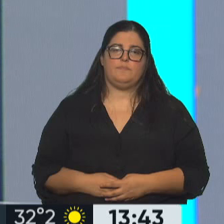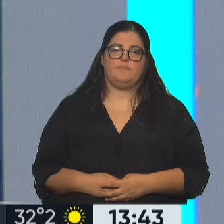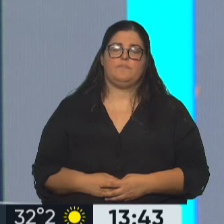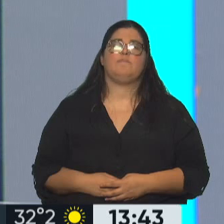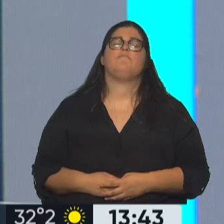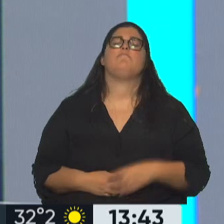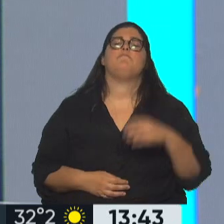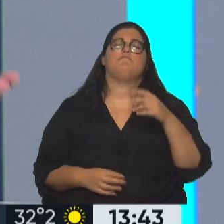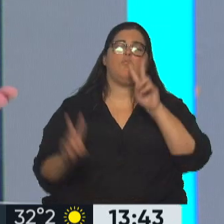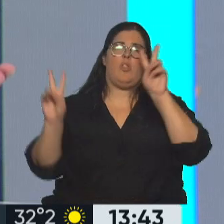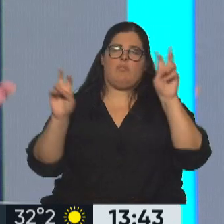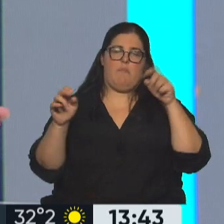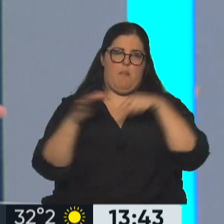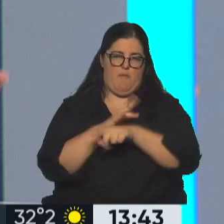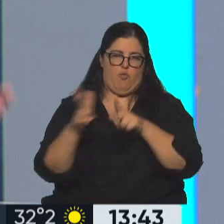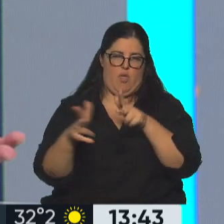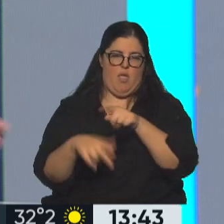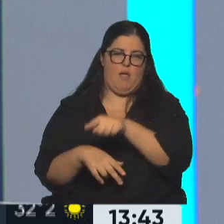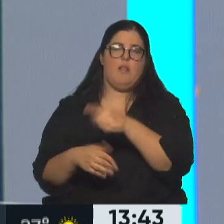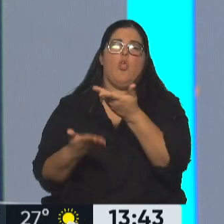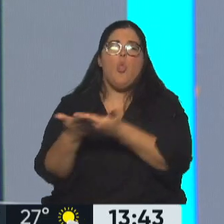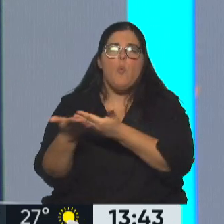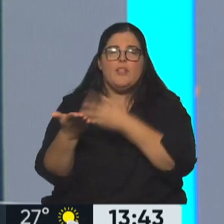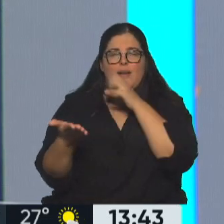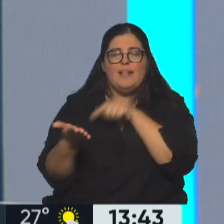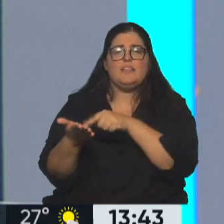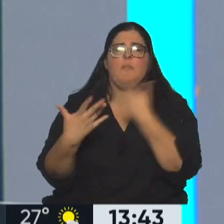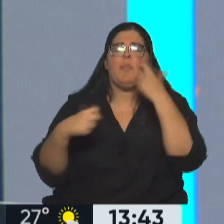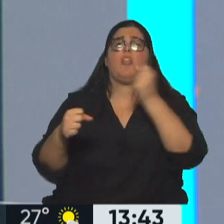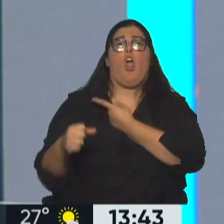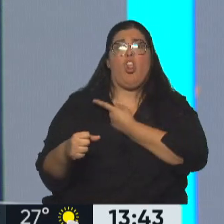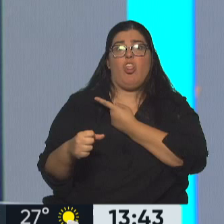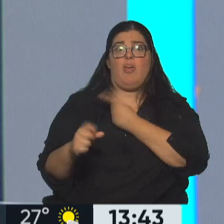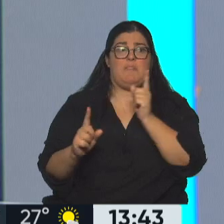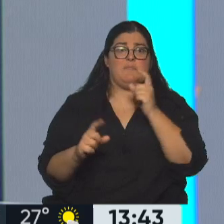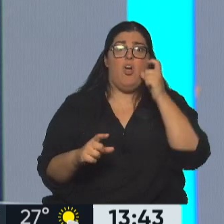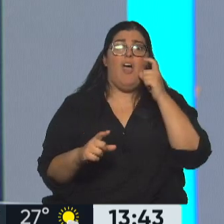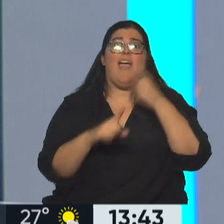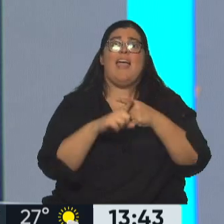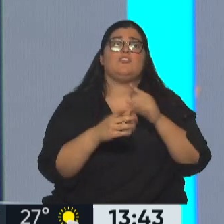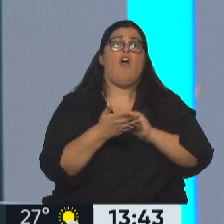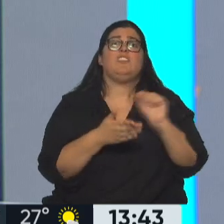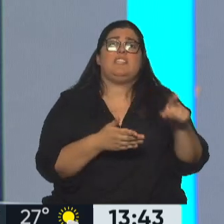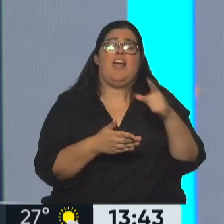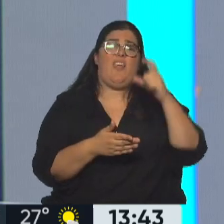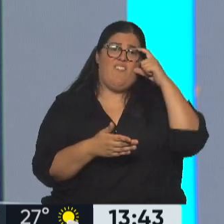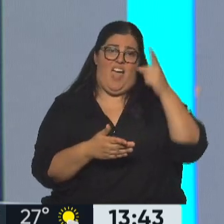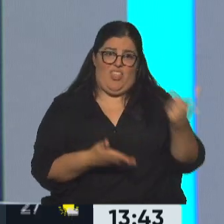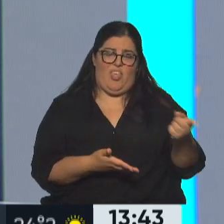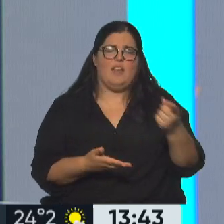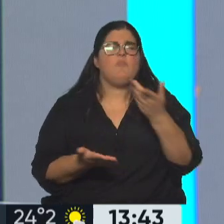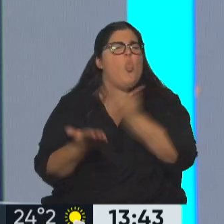Fundizamos ahora estos documentos clasificados encontrados en la oficina que pertenecía a Biden. Alejandra, ¿qué contienen estos